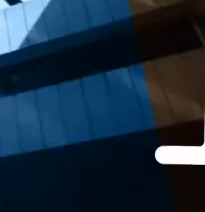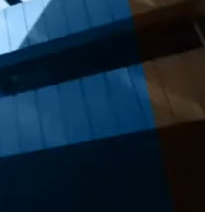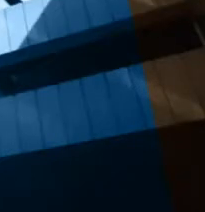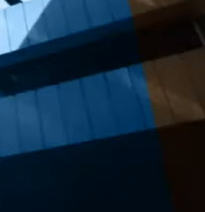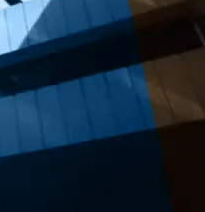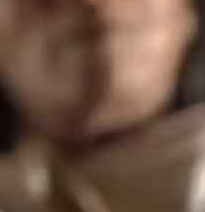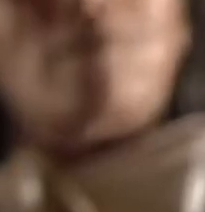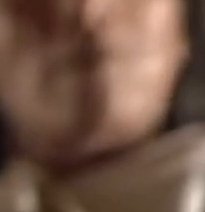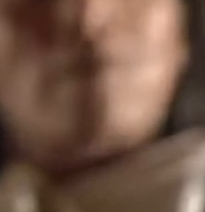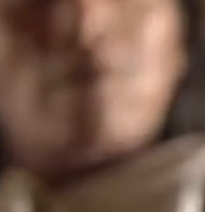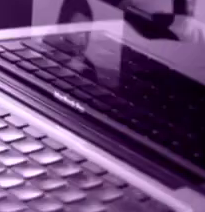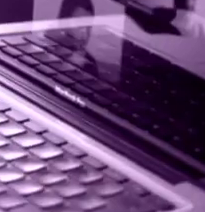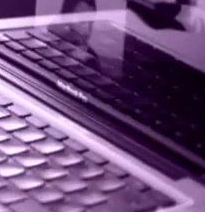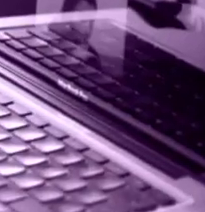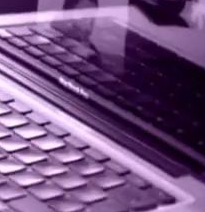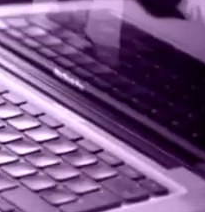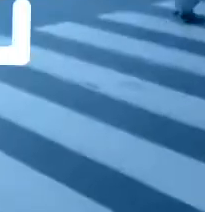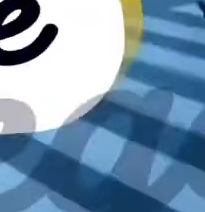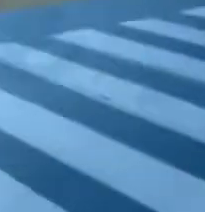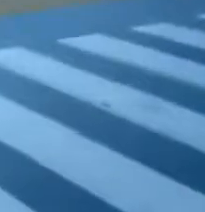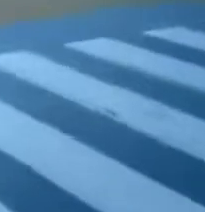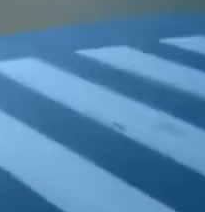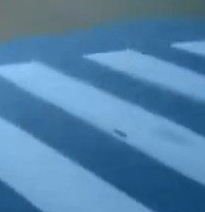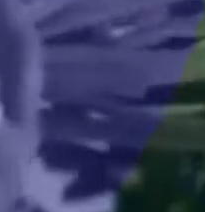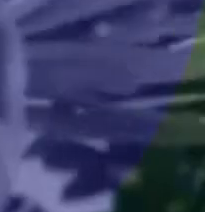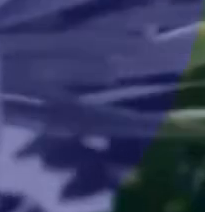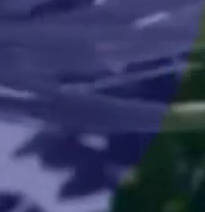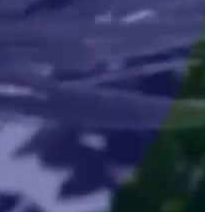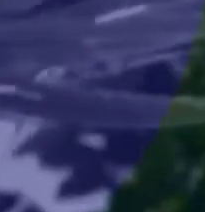¡Gracias! ¡Gracias! ¡Gracias! ¡Gracias! ¡Gracias!